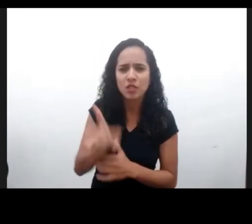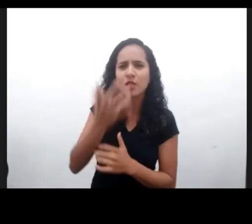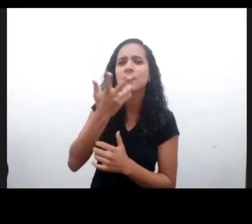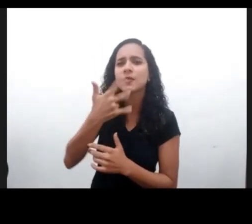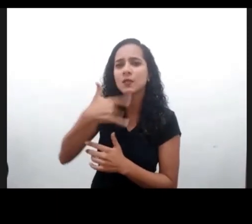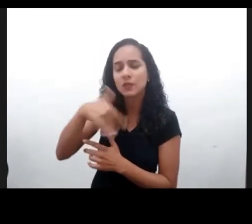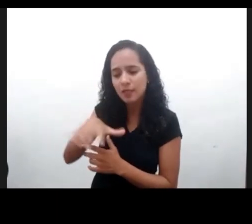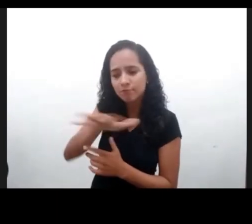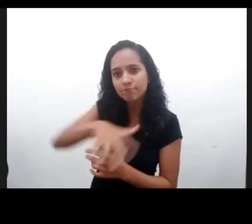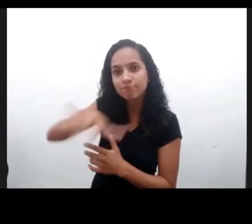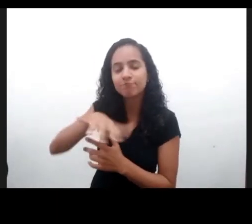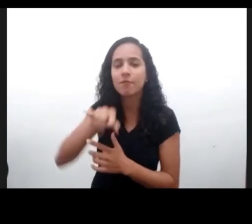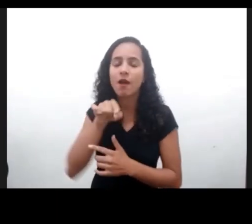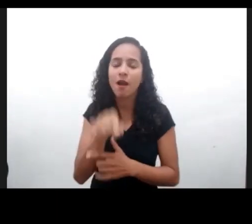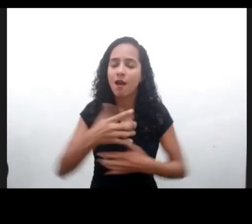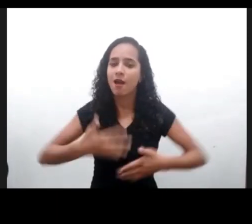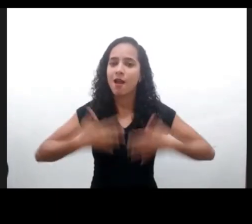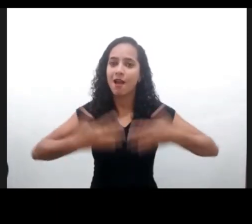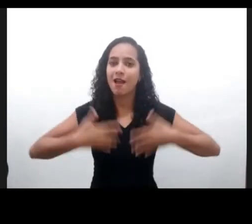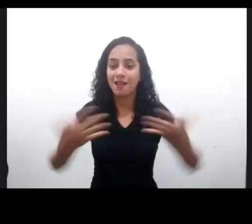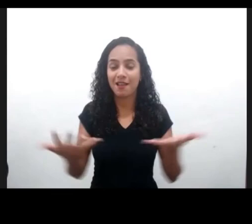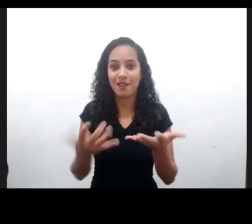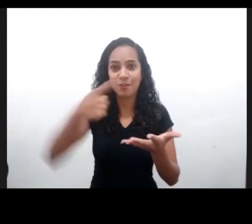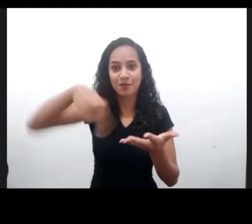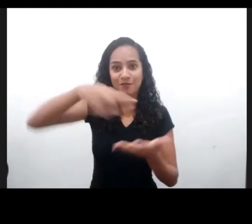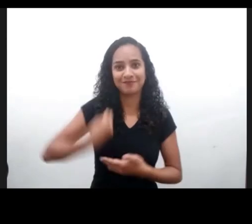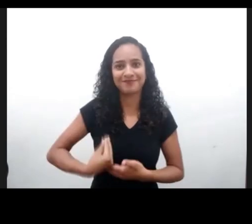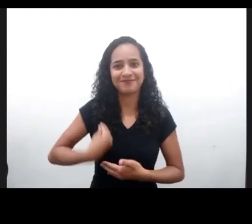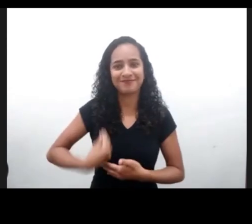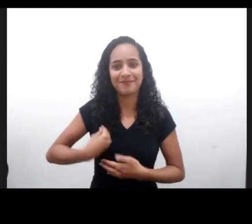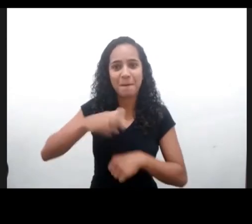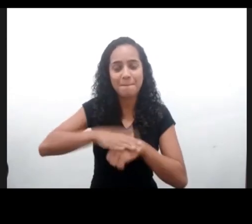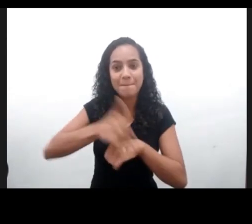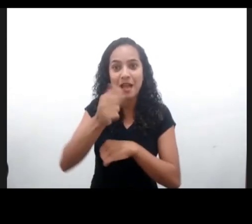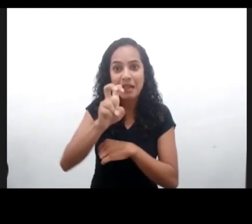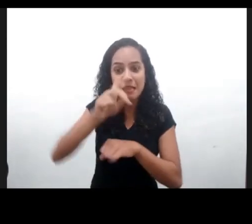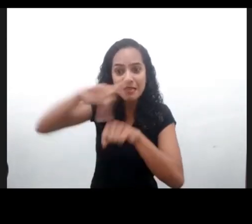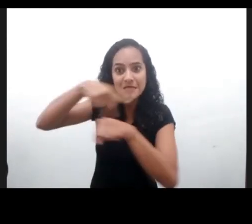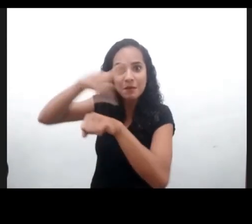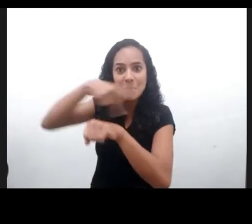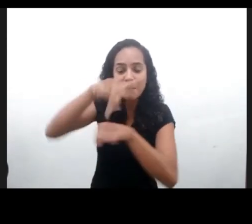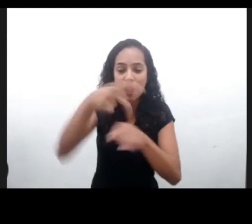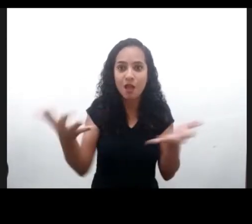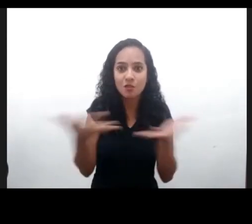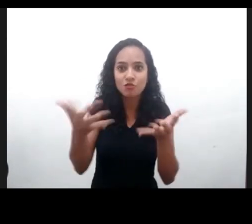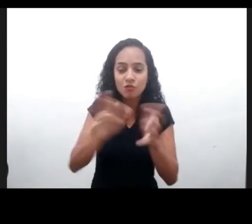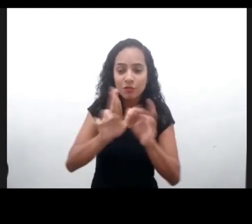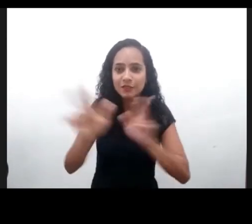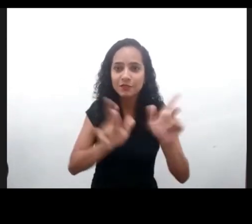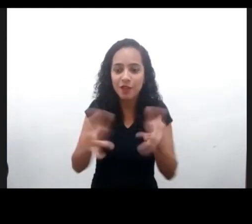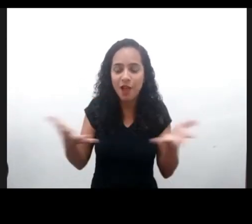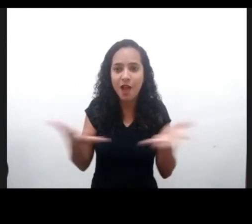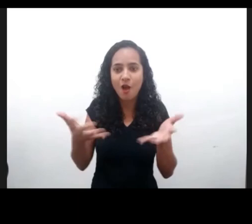Observación General Número 25 del Comité de los Derechos del Niño o de la NIES de ONU sobre los derechos del niño en relación